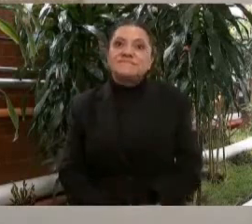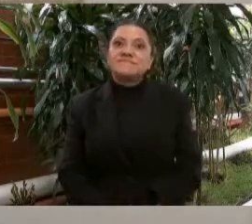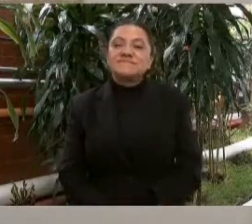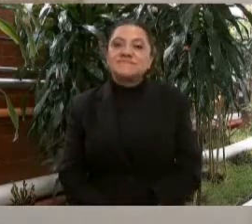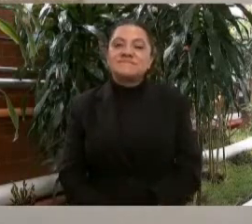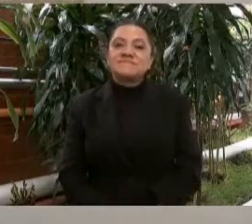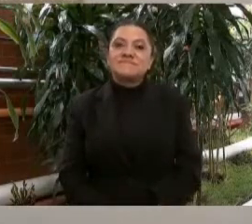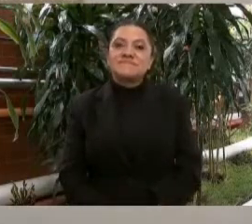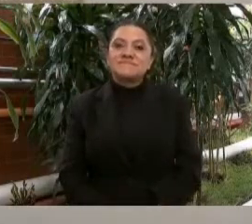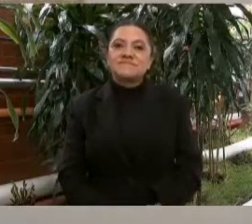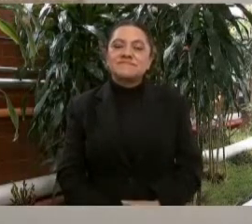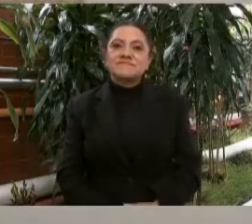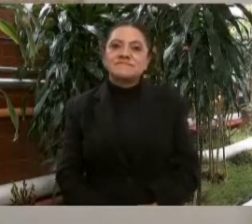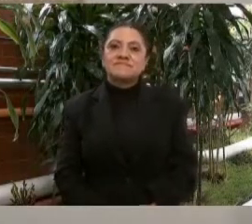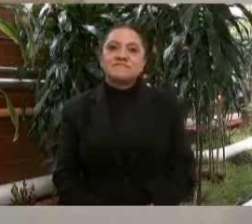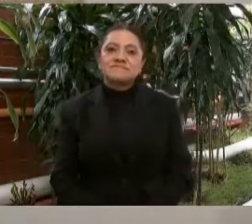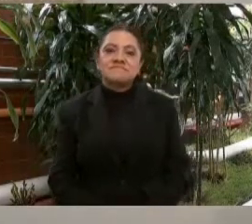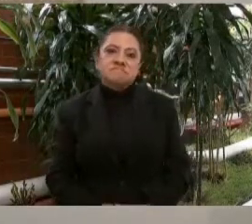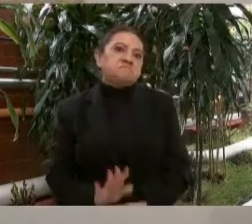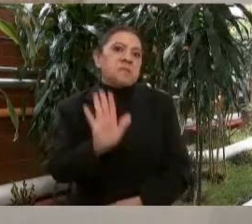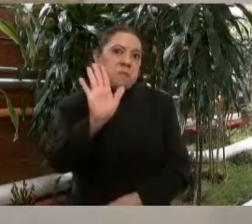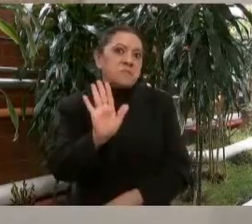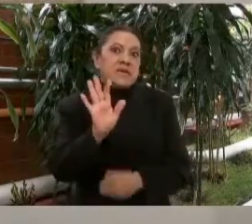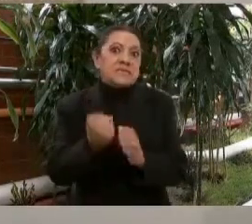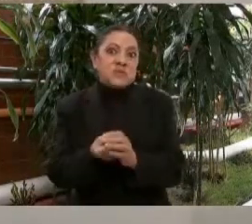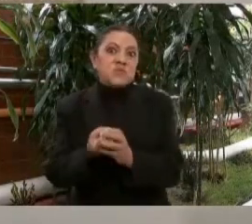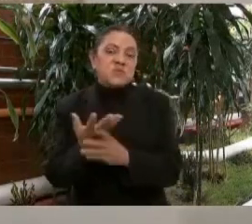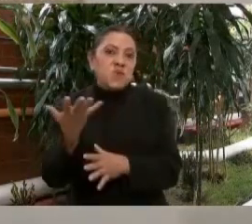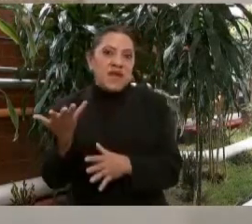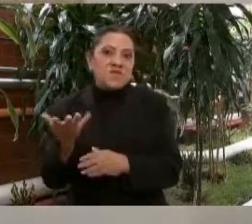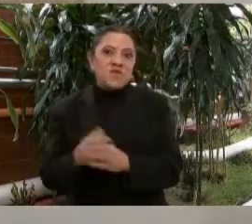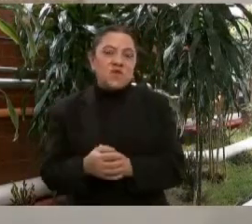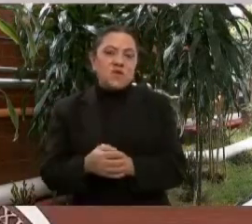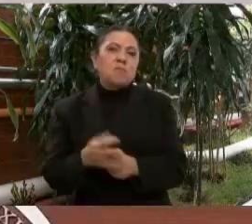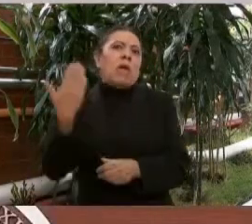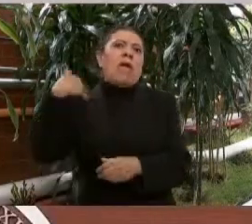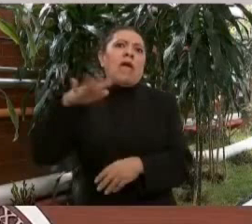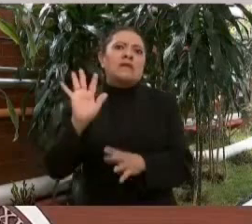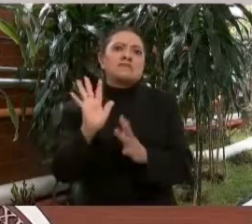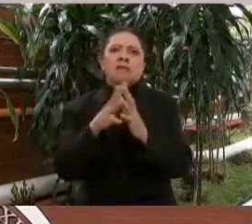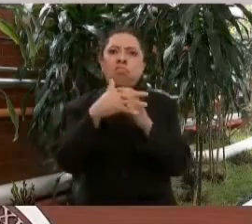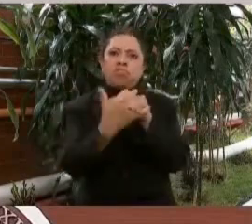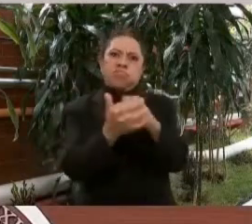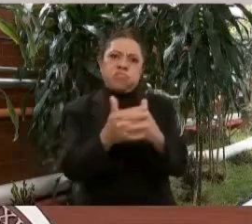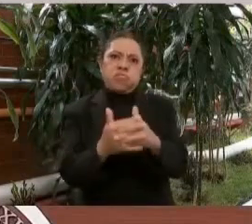Está como nuevo y estaba en ruinas.